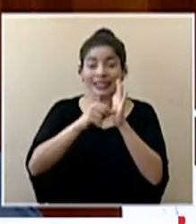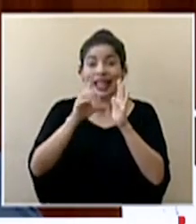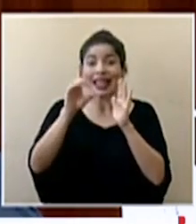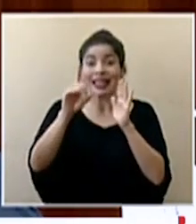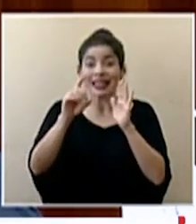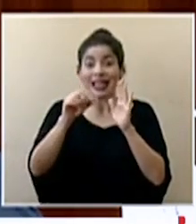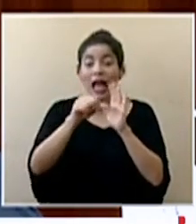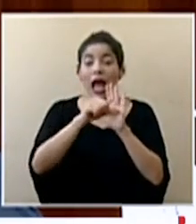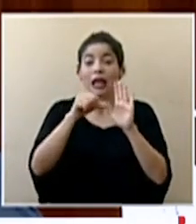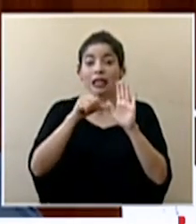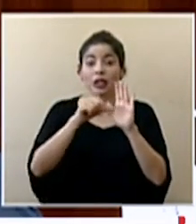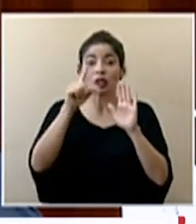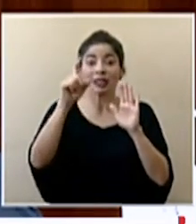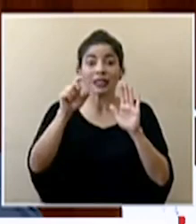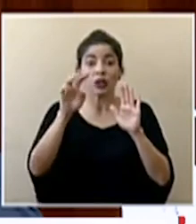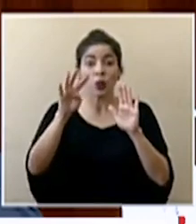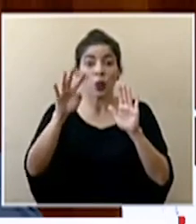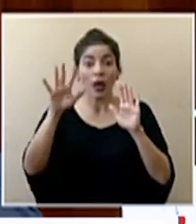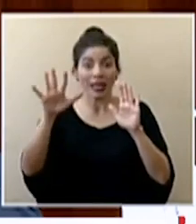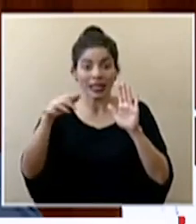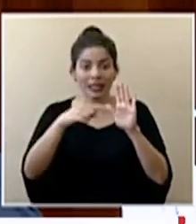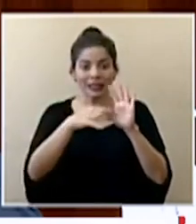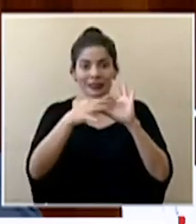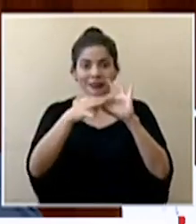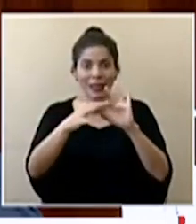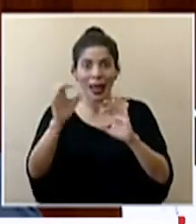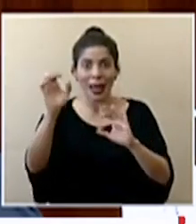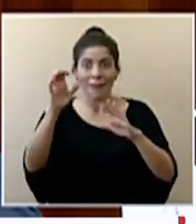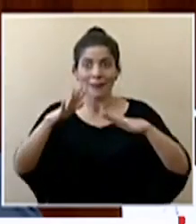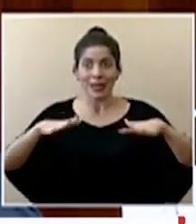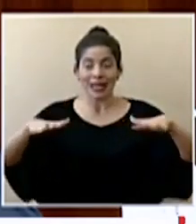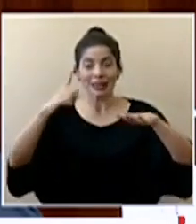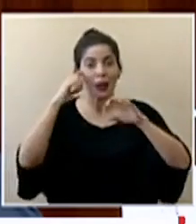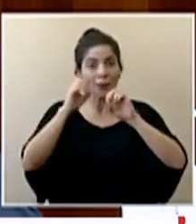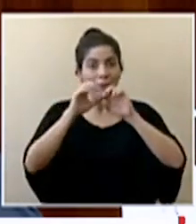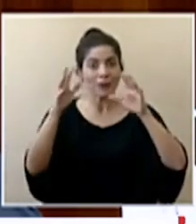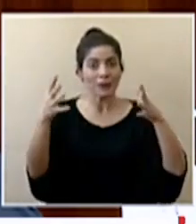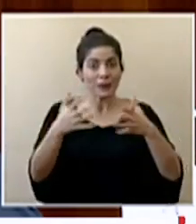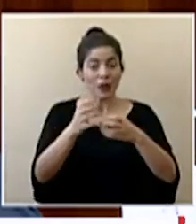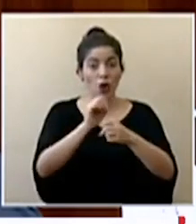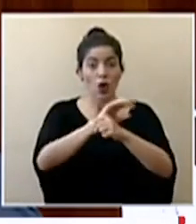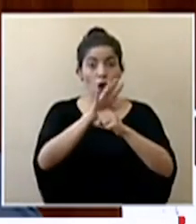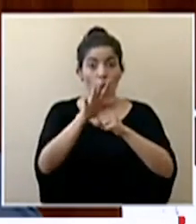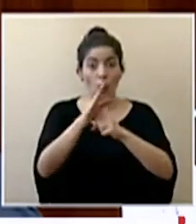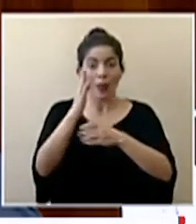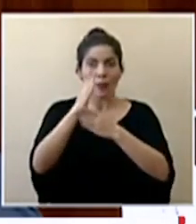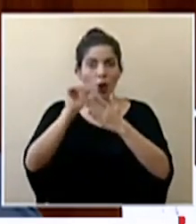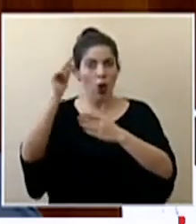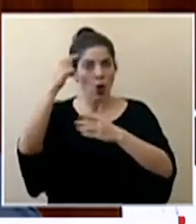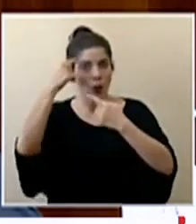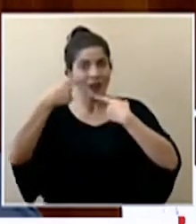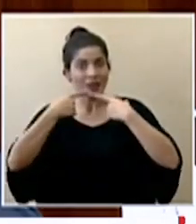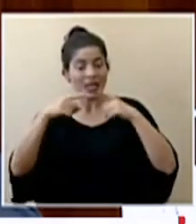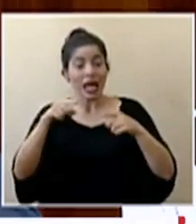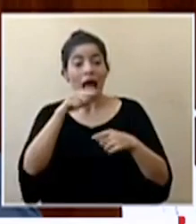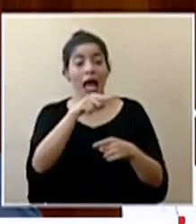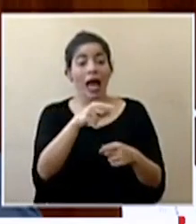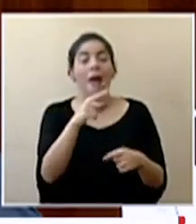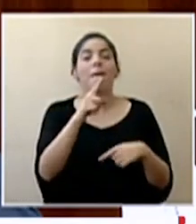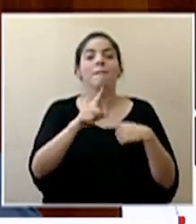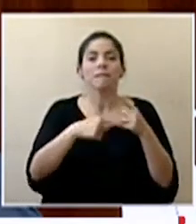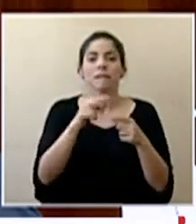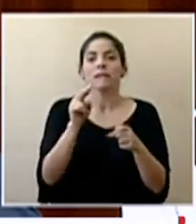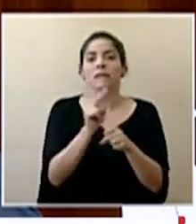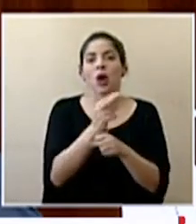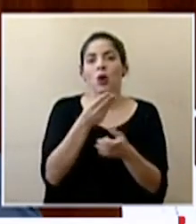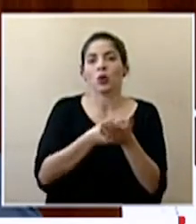del artículo 145 en el marco de la emergencia nacional por la pandemia de COVID-19 declarada por el gobierno se usará para